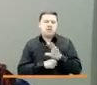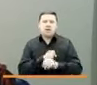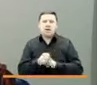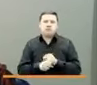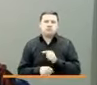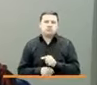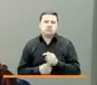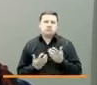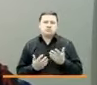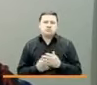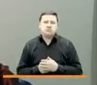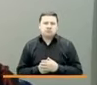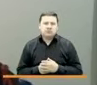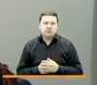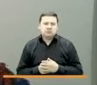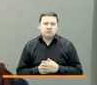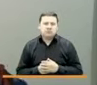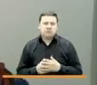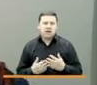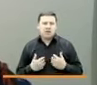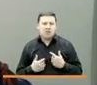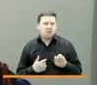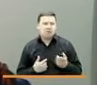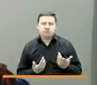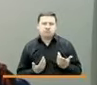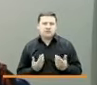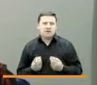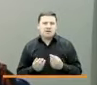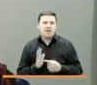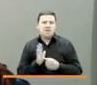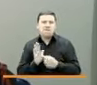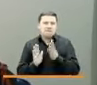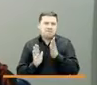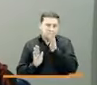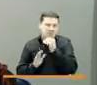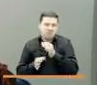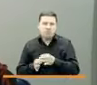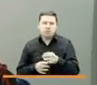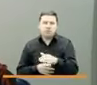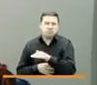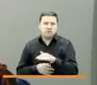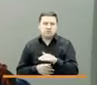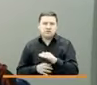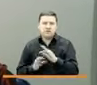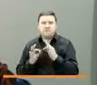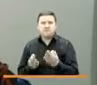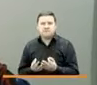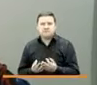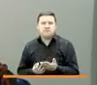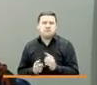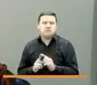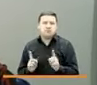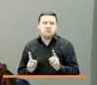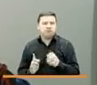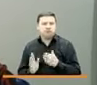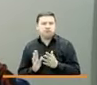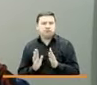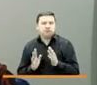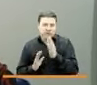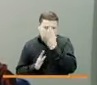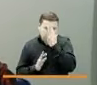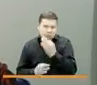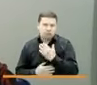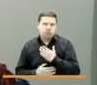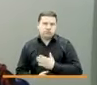los victimarios no han hecho presencia ni en el municipio ni con las familias, pero contamos afortunadamente